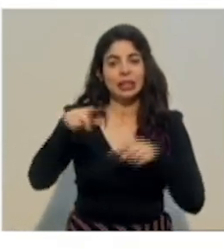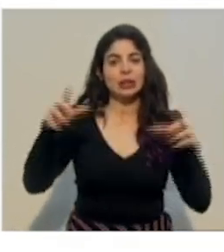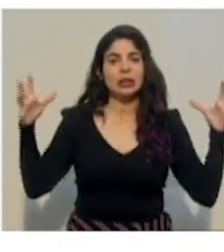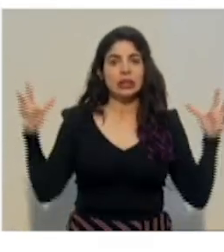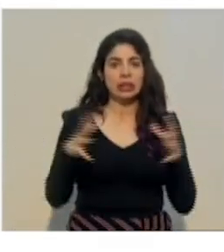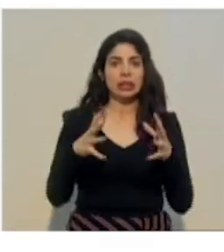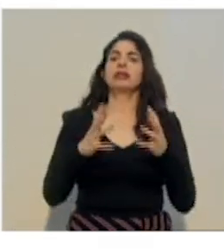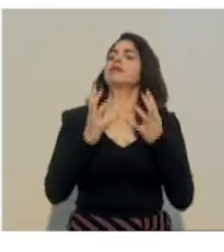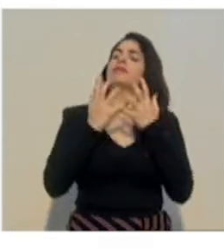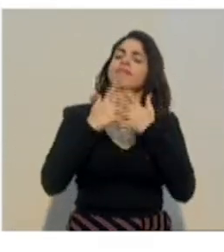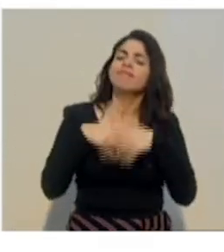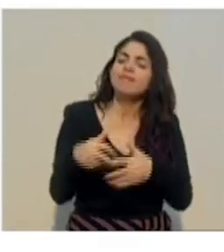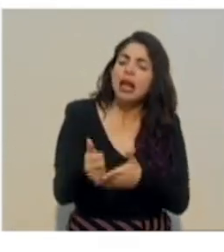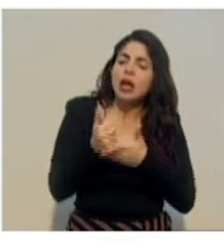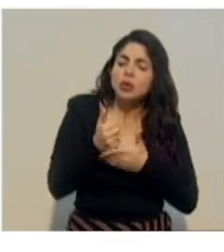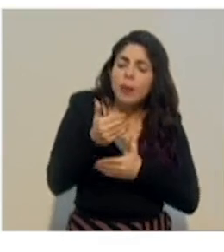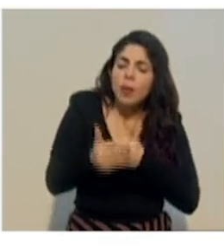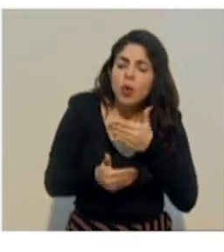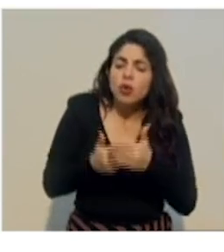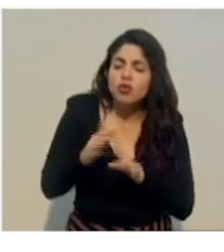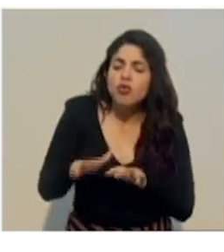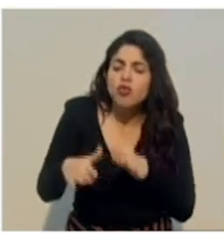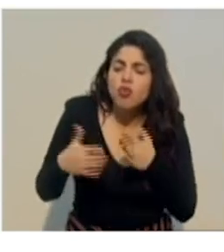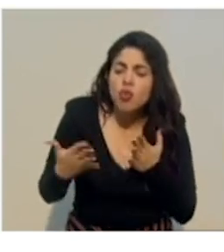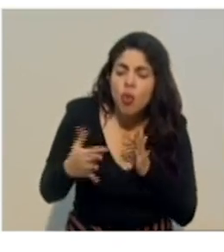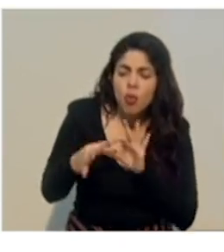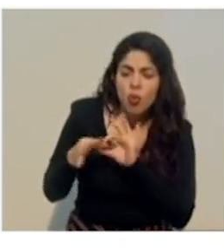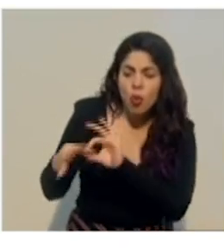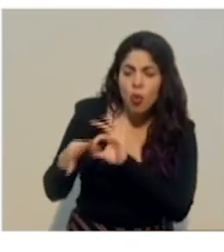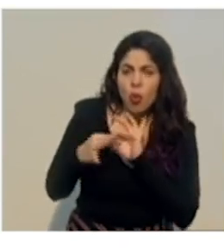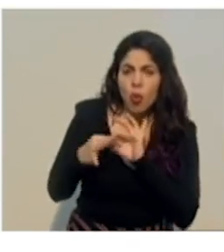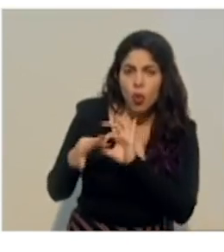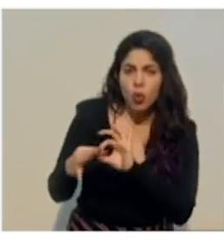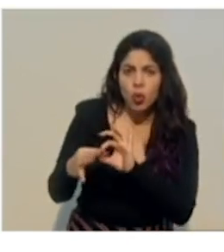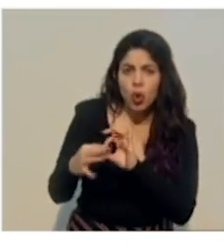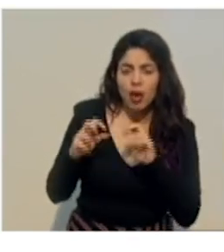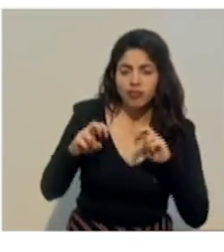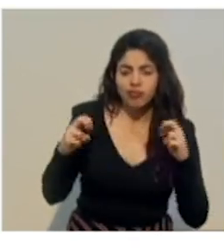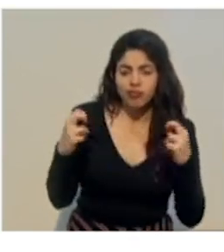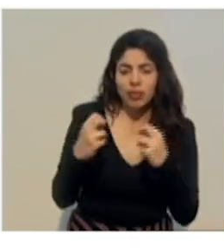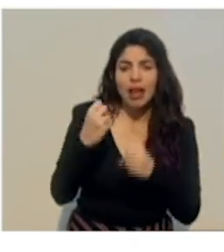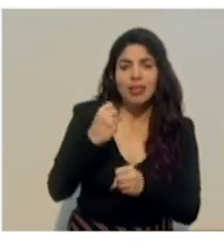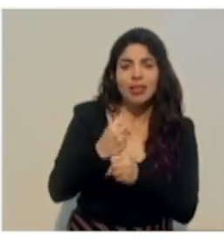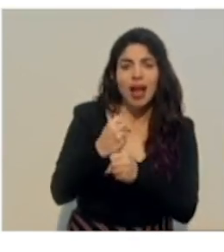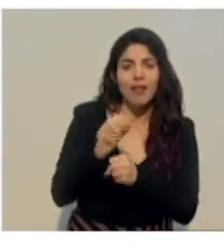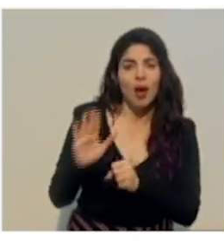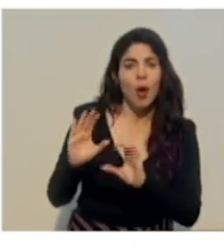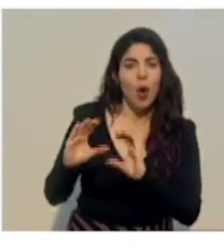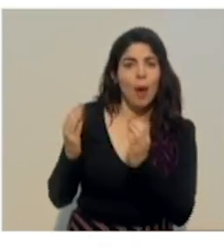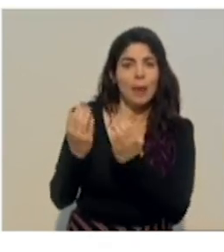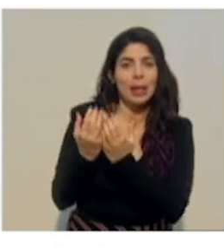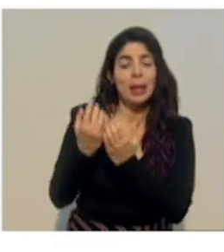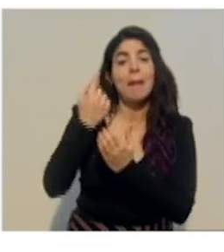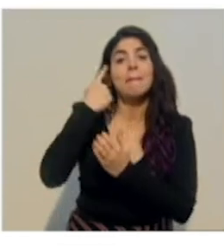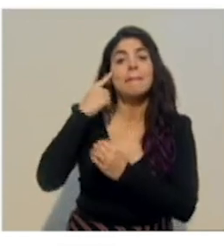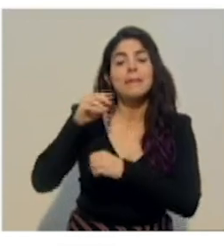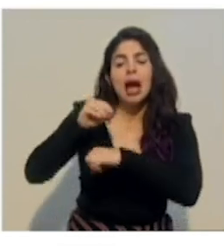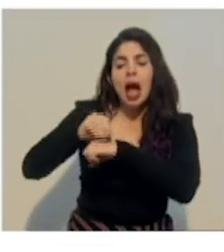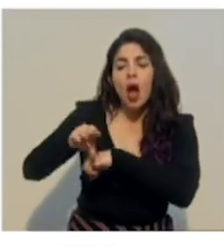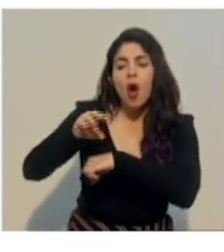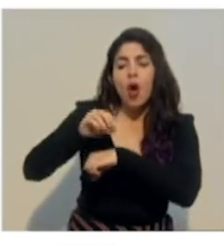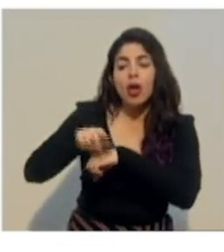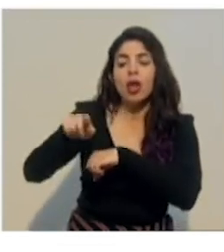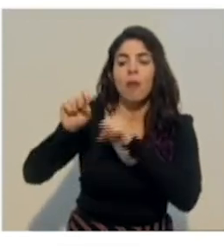procesos de coordinación a nivel de las mesas de trabajo de los comités para orientar acciones concretas en prevención,